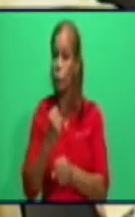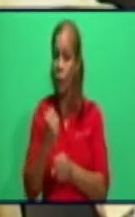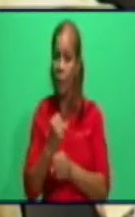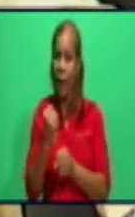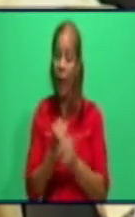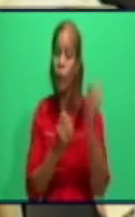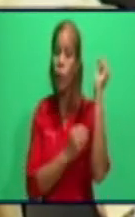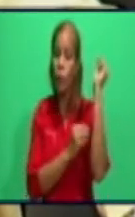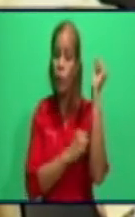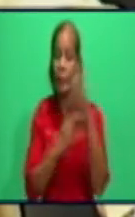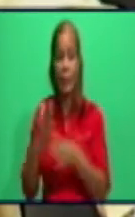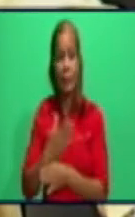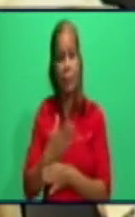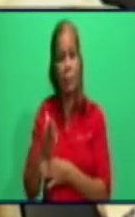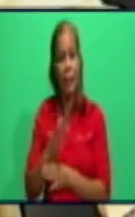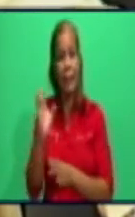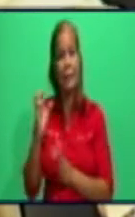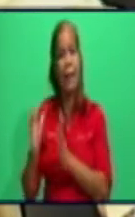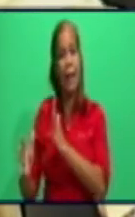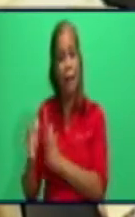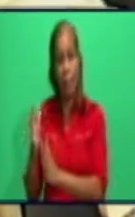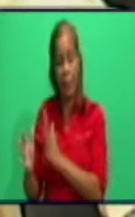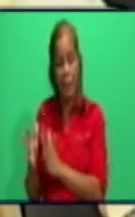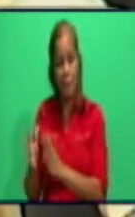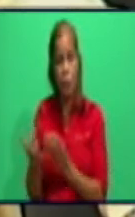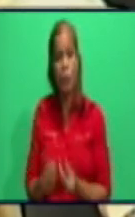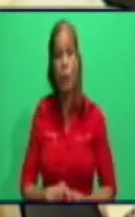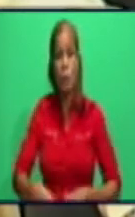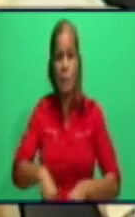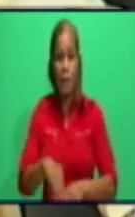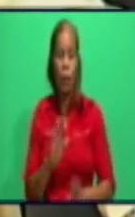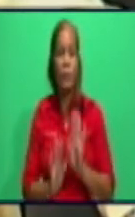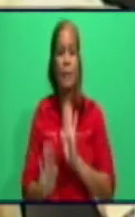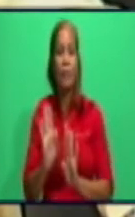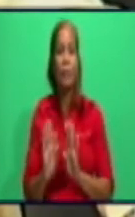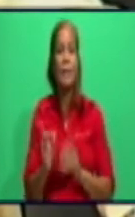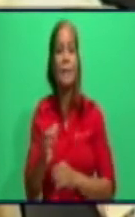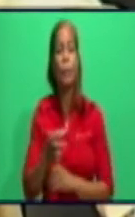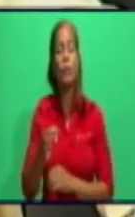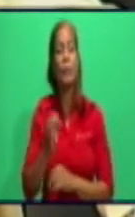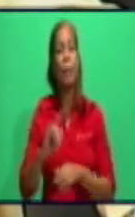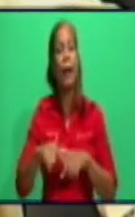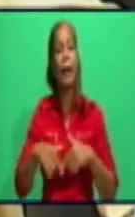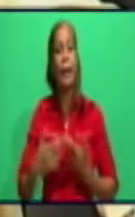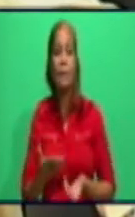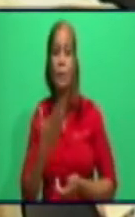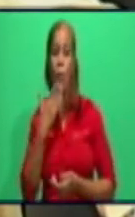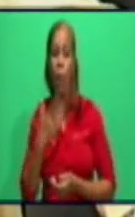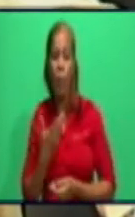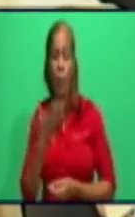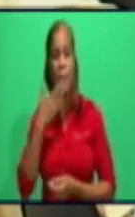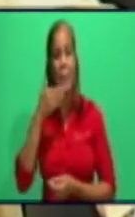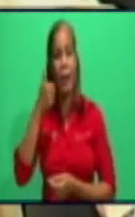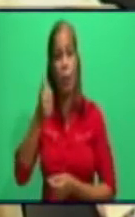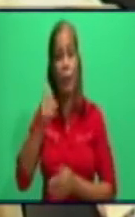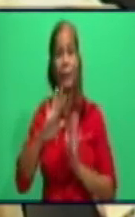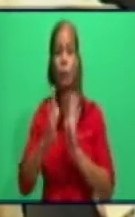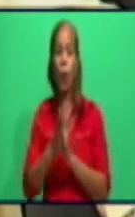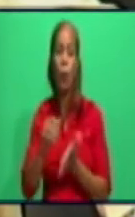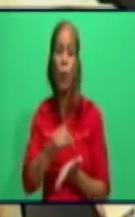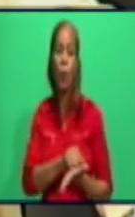diferentes espacios del Consejo de Defensa Municipal es cómo garantizar la vitalidad de los servicios